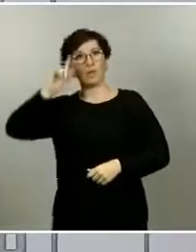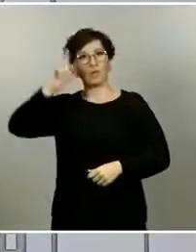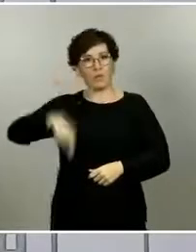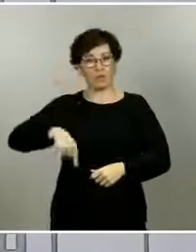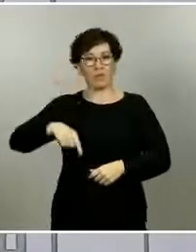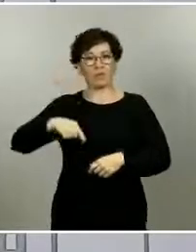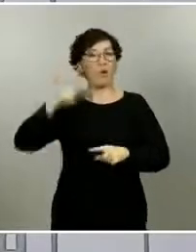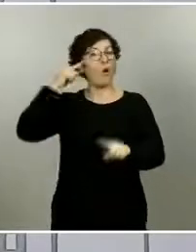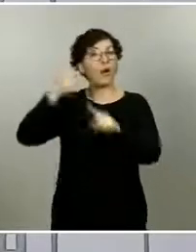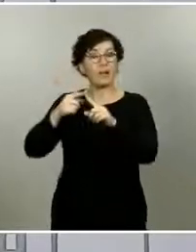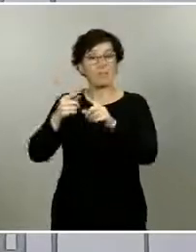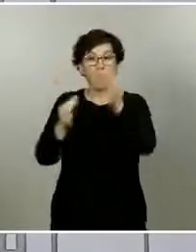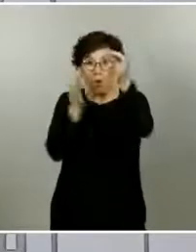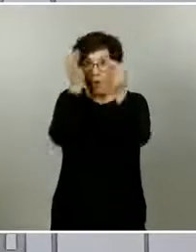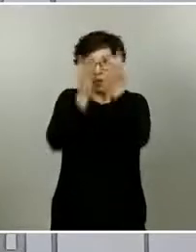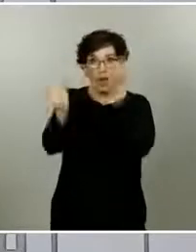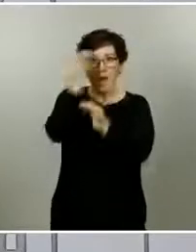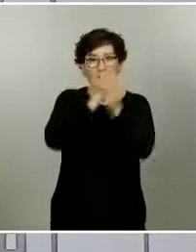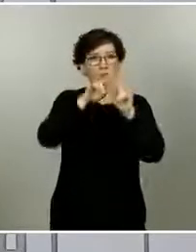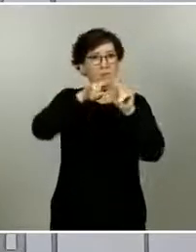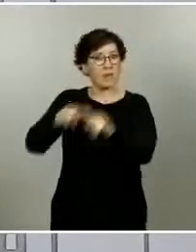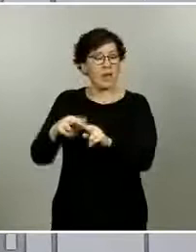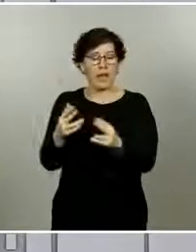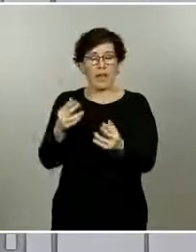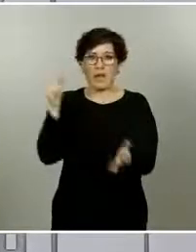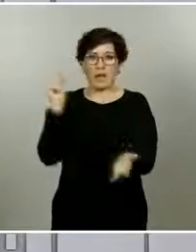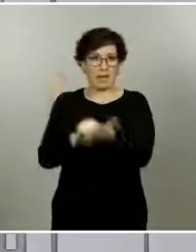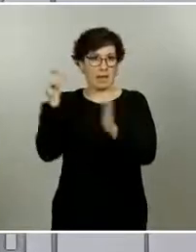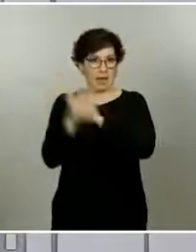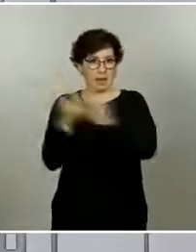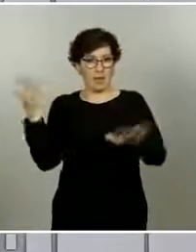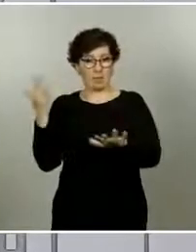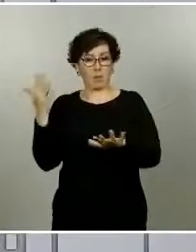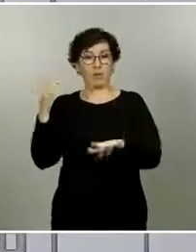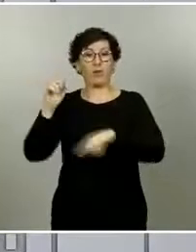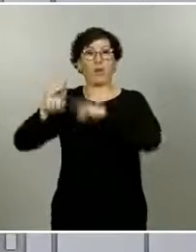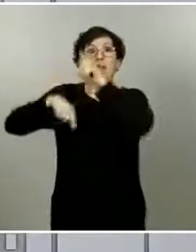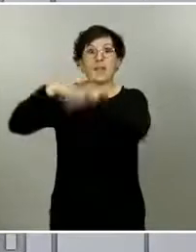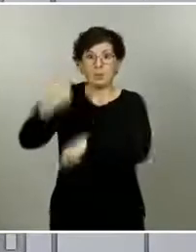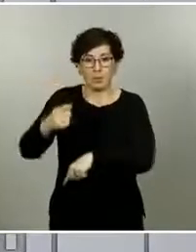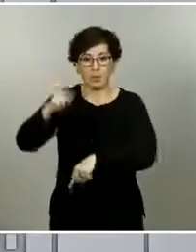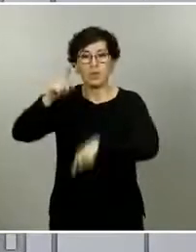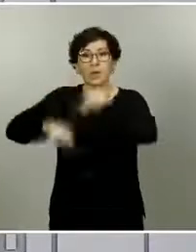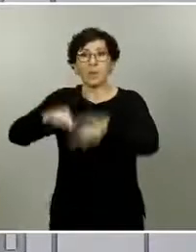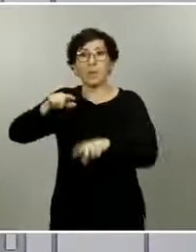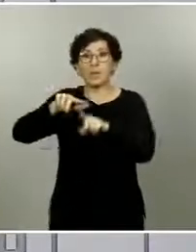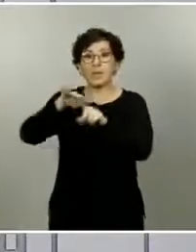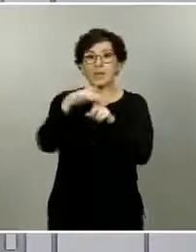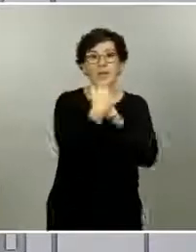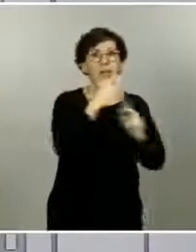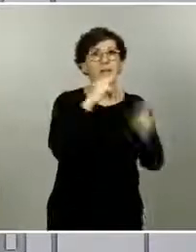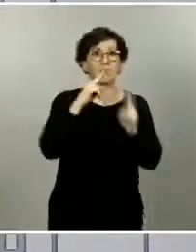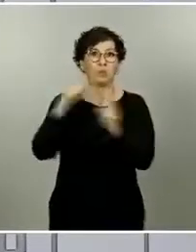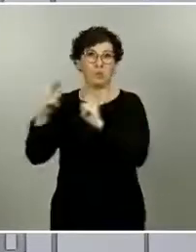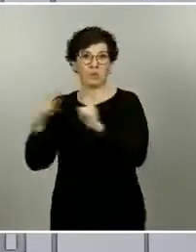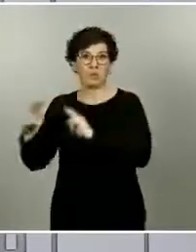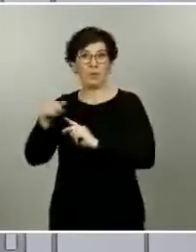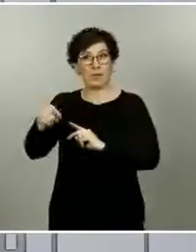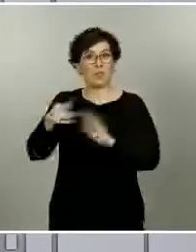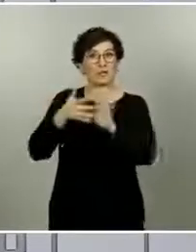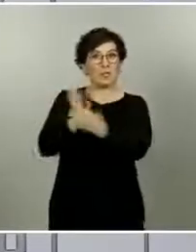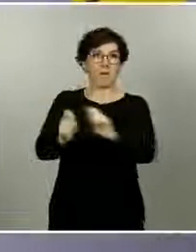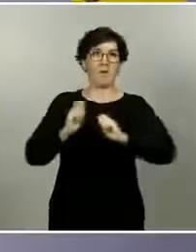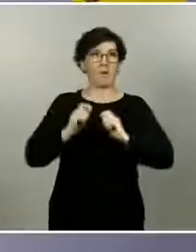para analizar rápidamente los datos y poder dar una respuesta adecuada a cada señal de riesgo va a ser cada vez más